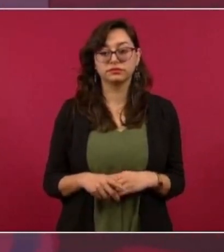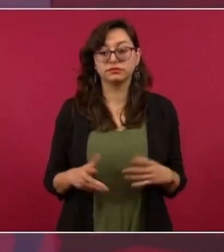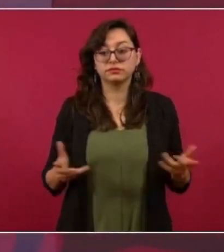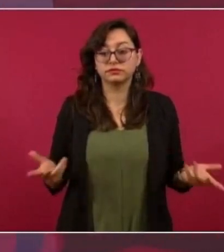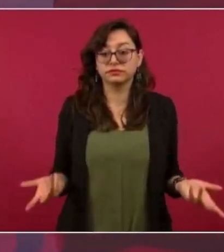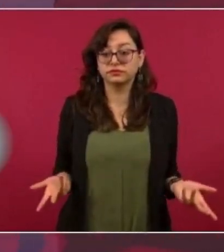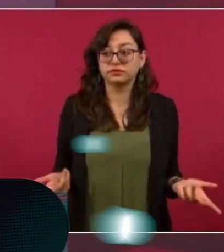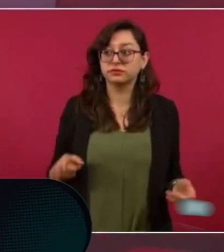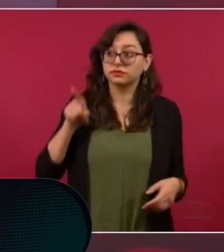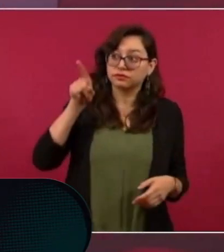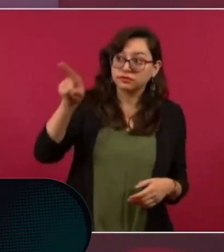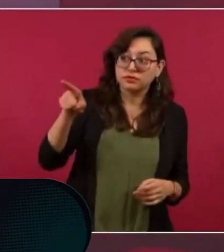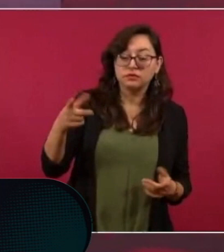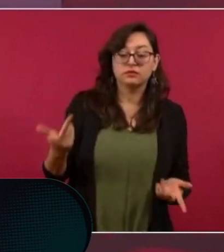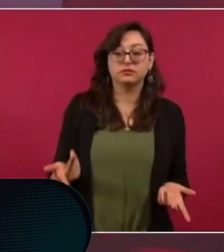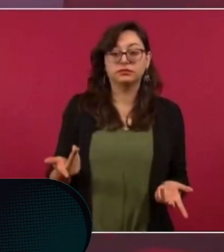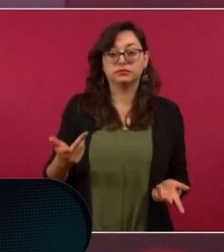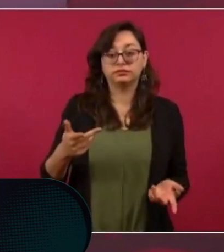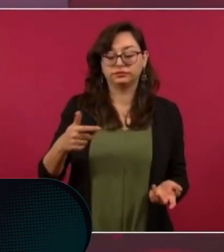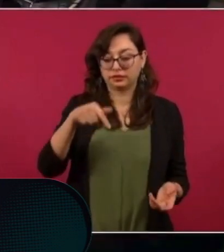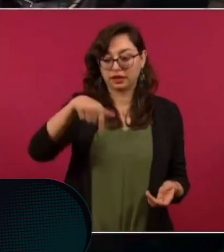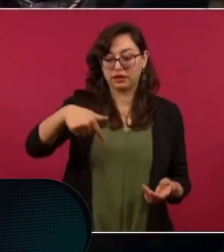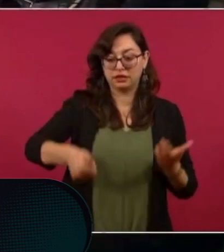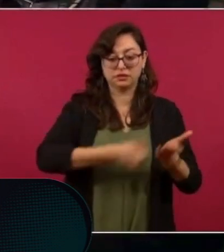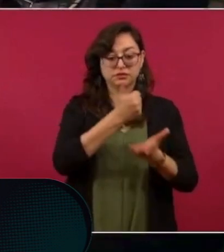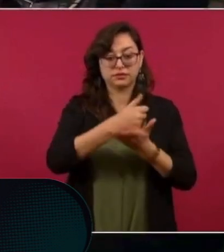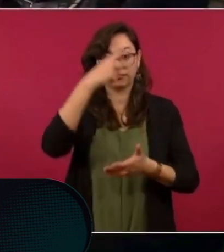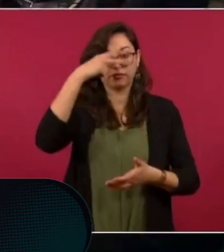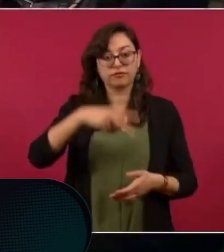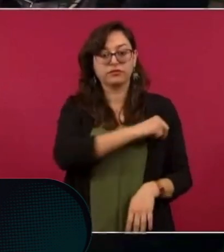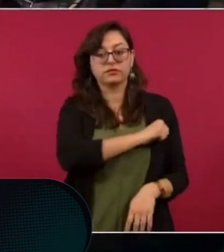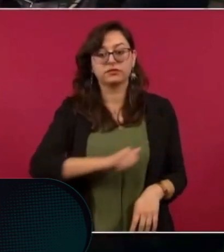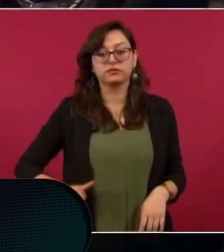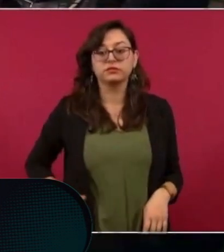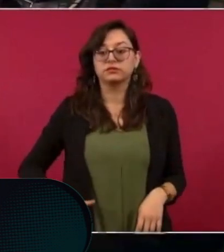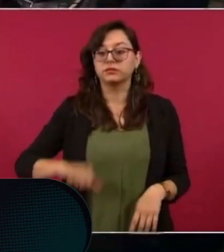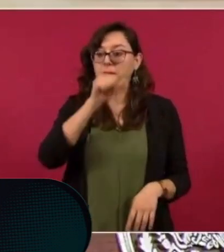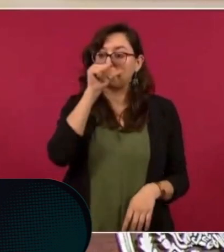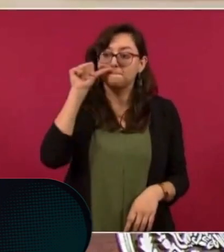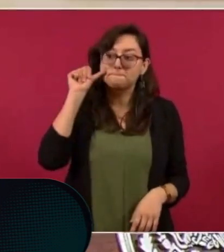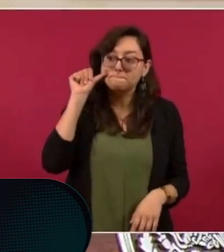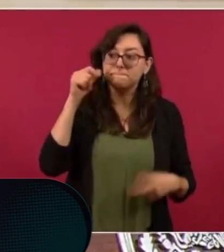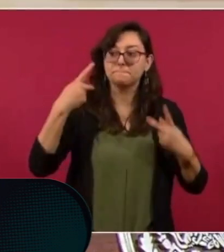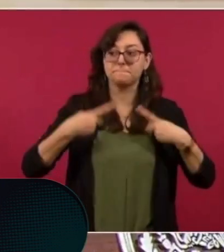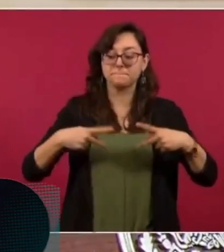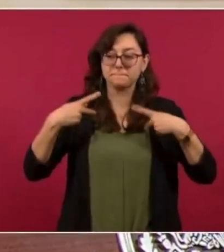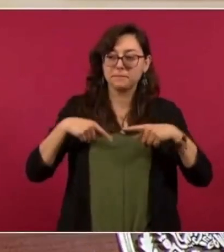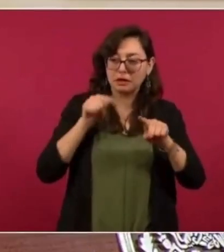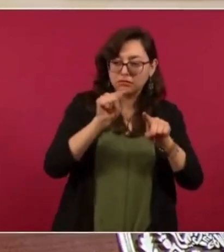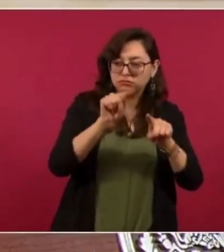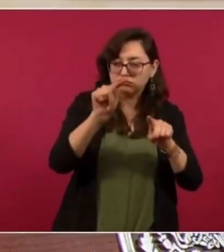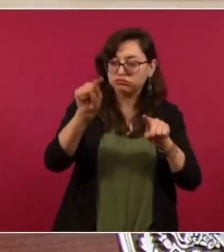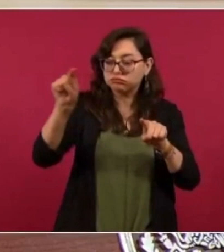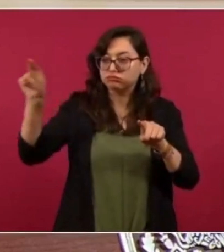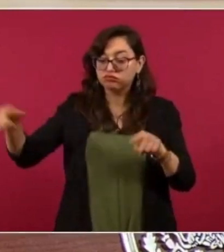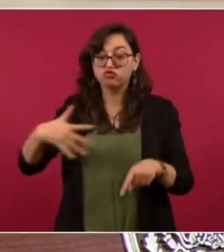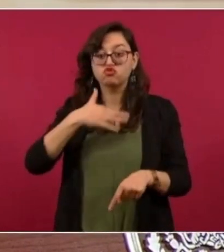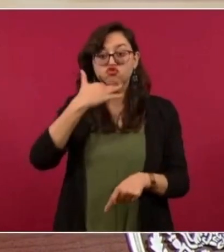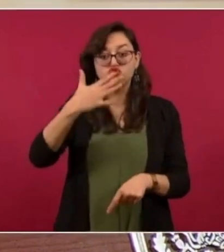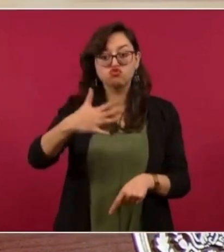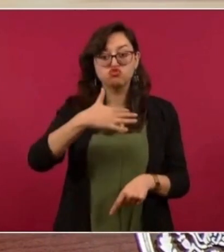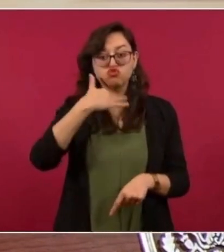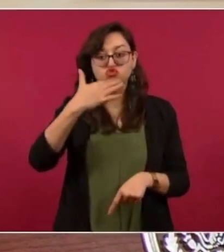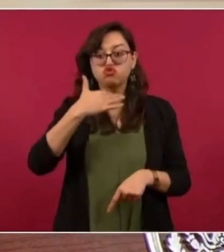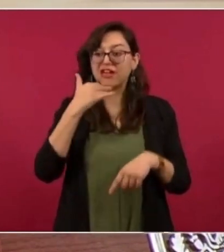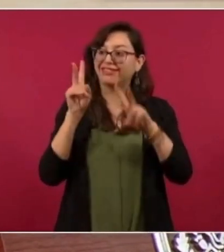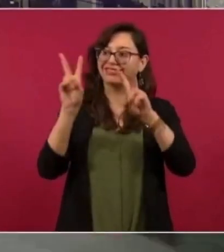es interesantísimo el tema, porque es donde